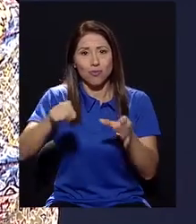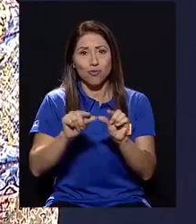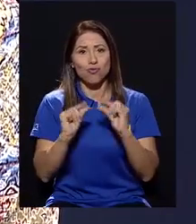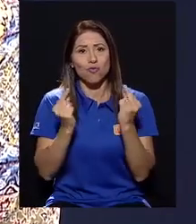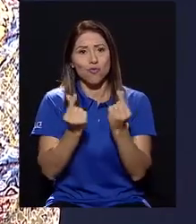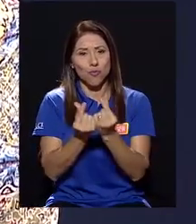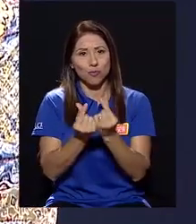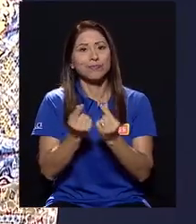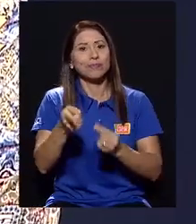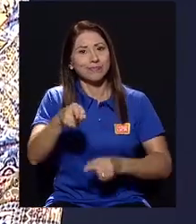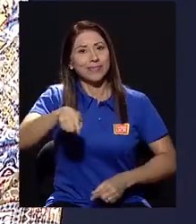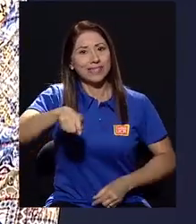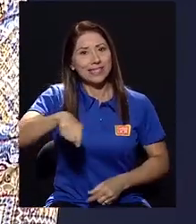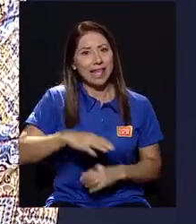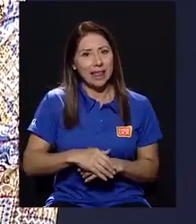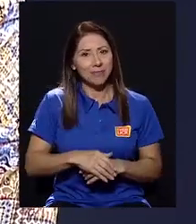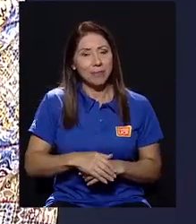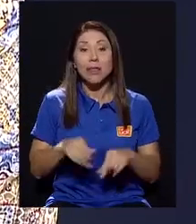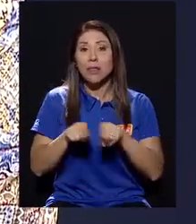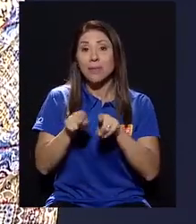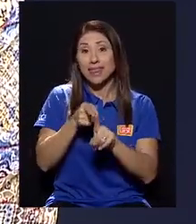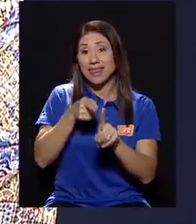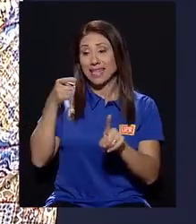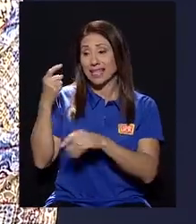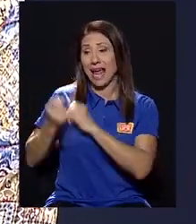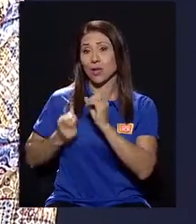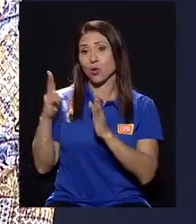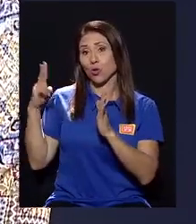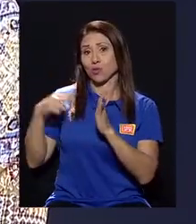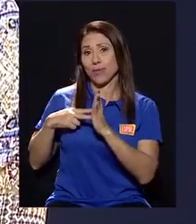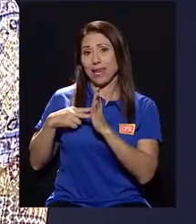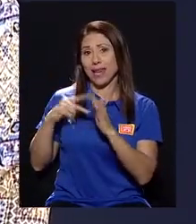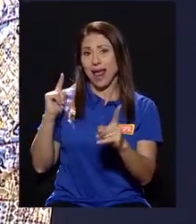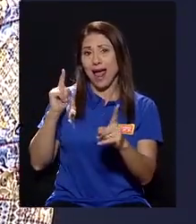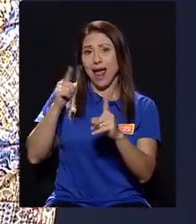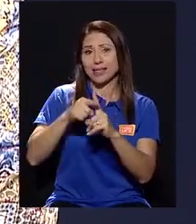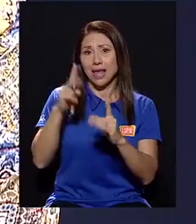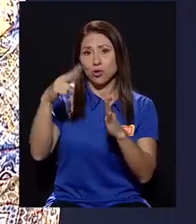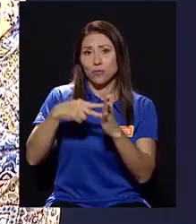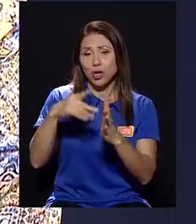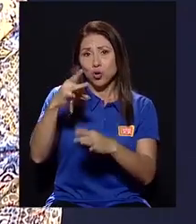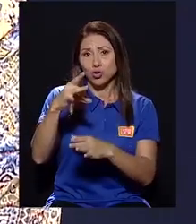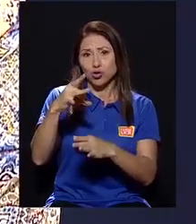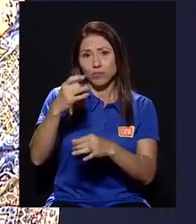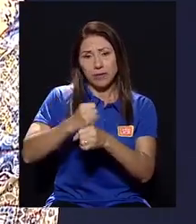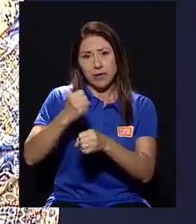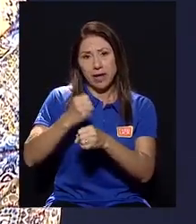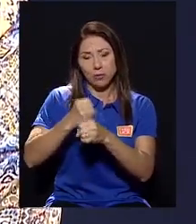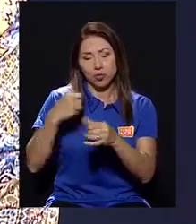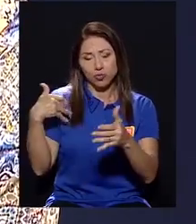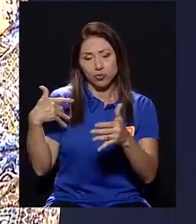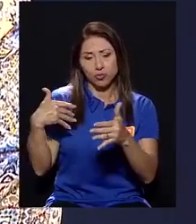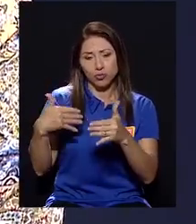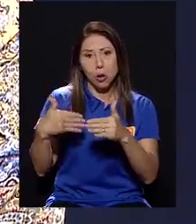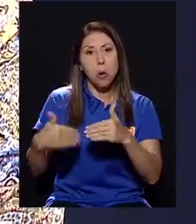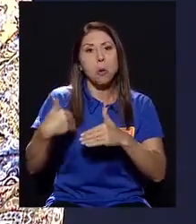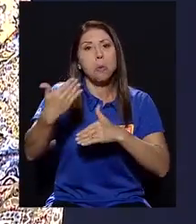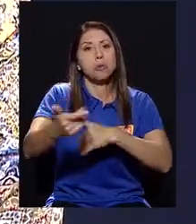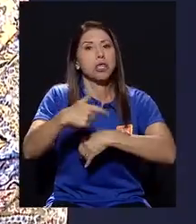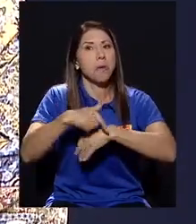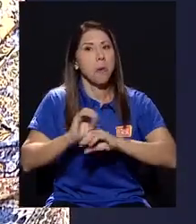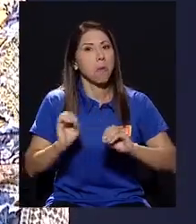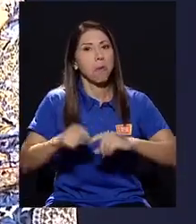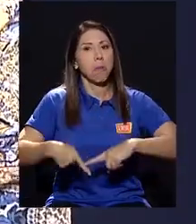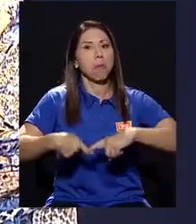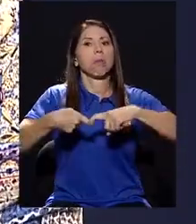la necesidad. viendo, porque nosotros habíamos trabajado del 2000 al 2008, dejamos unos años un impas, porque él